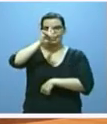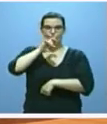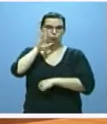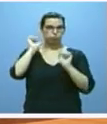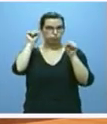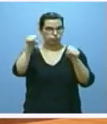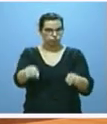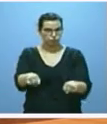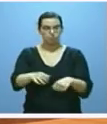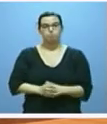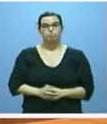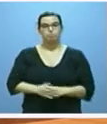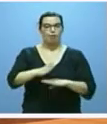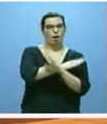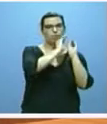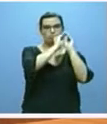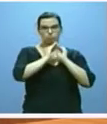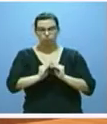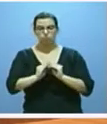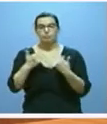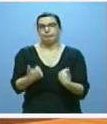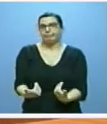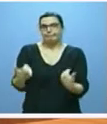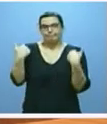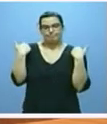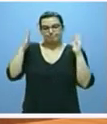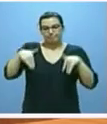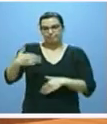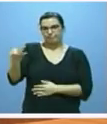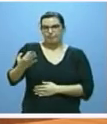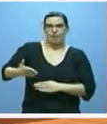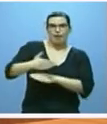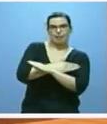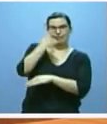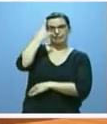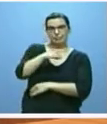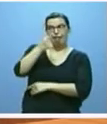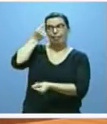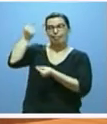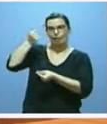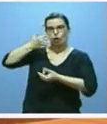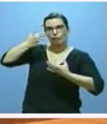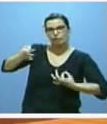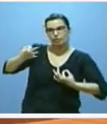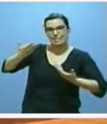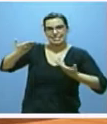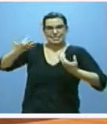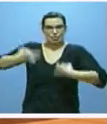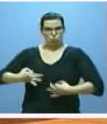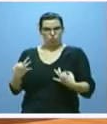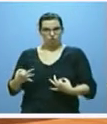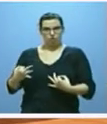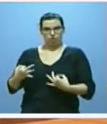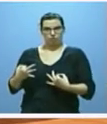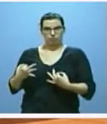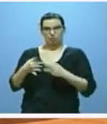cuya elaboración responsable nos obligaba a contar previamente con una serie de datos ciertos procedentes del